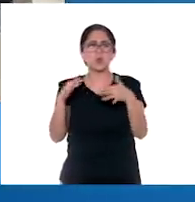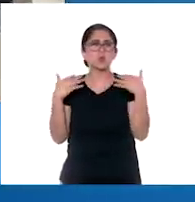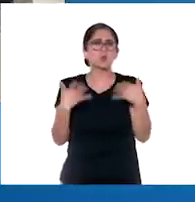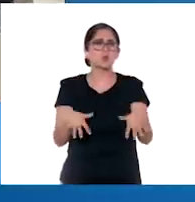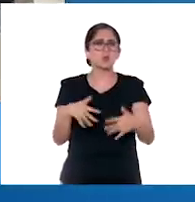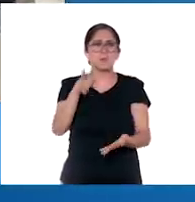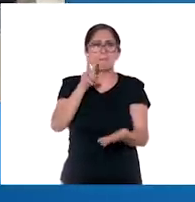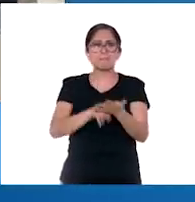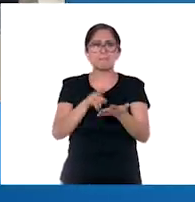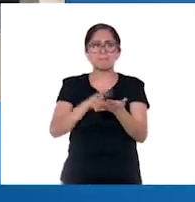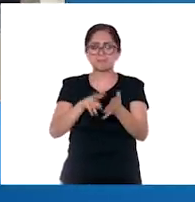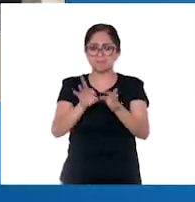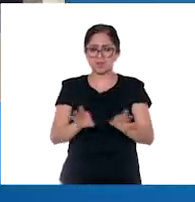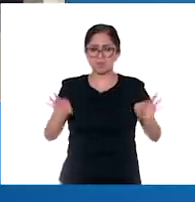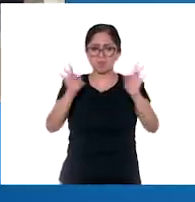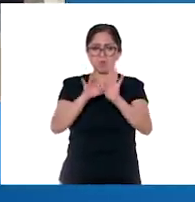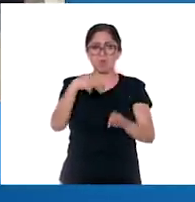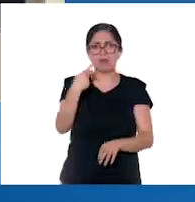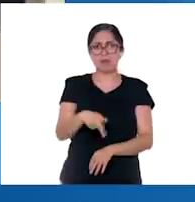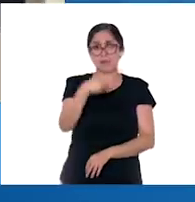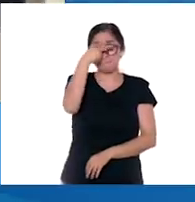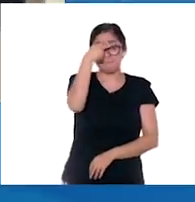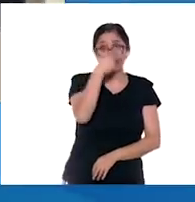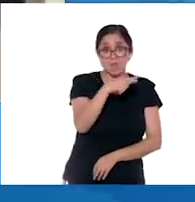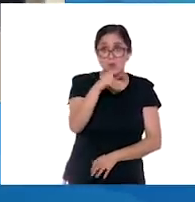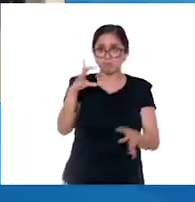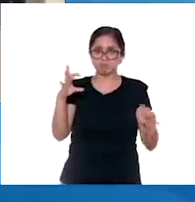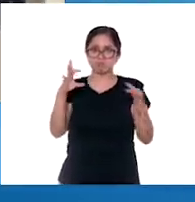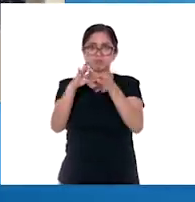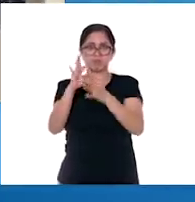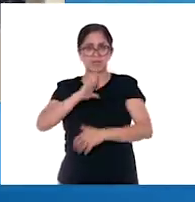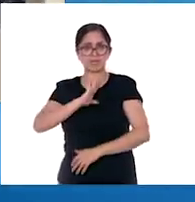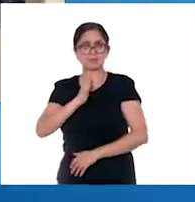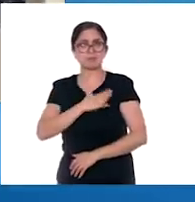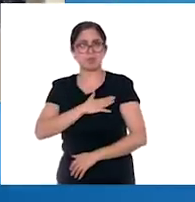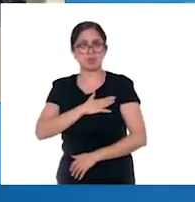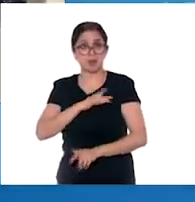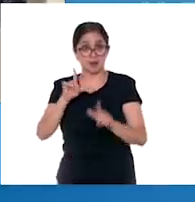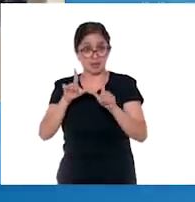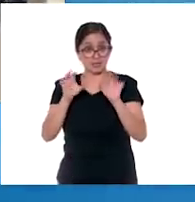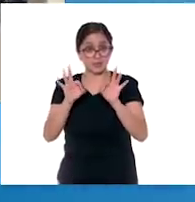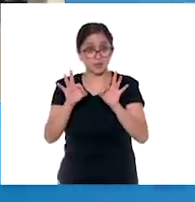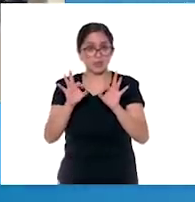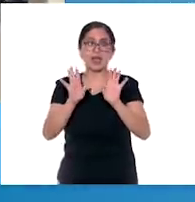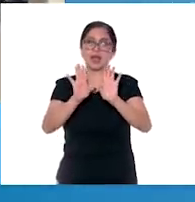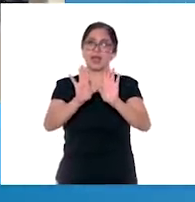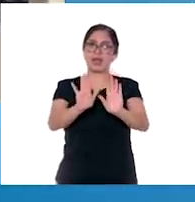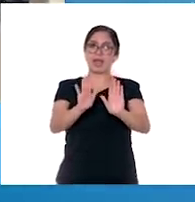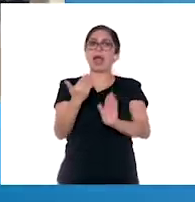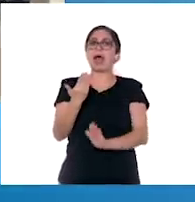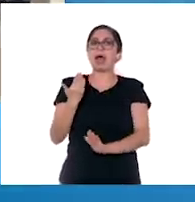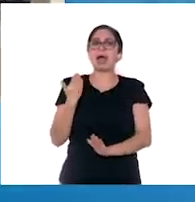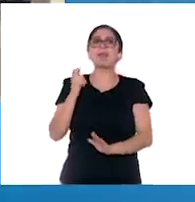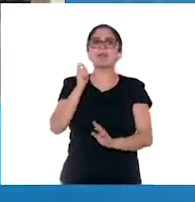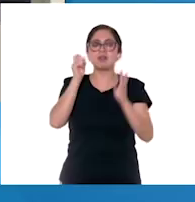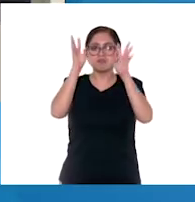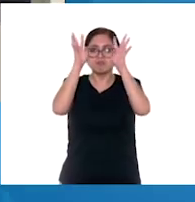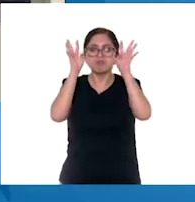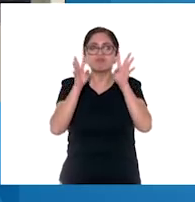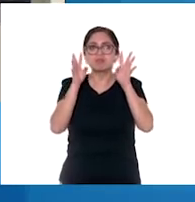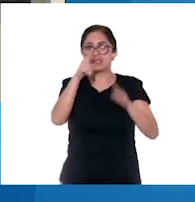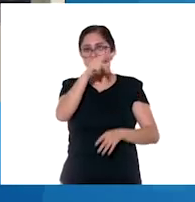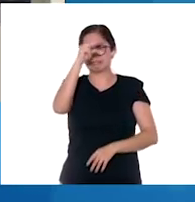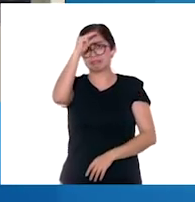relevantes en la historia de México y España. ¿Están listos? Pero antes, vamos a escuchar a nuestro querido ajo listo